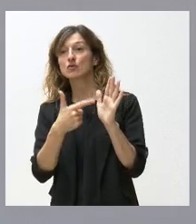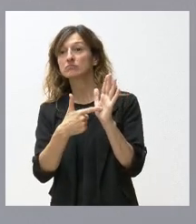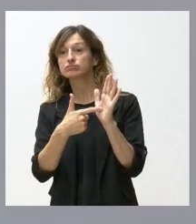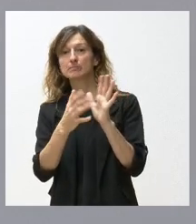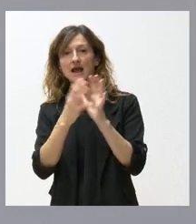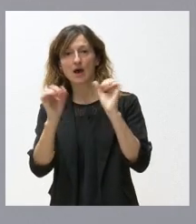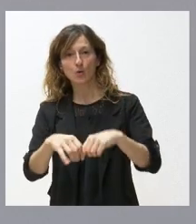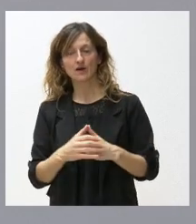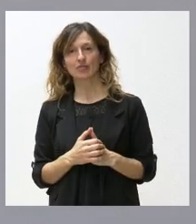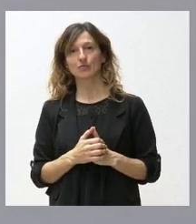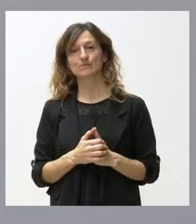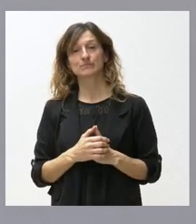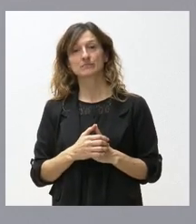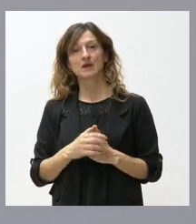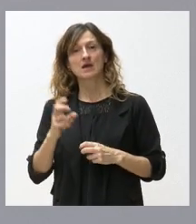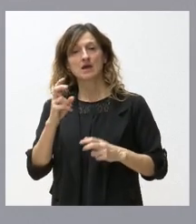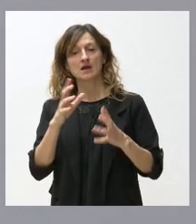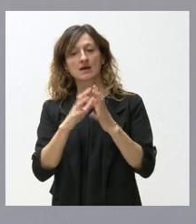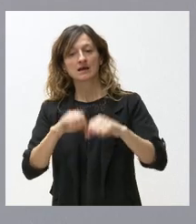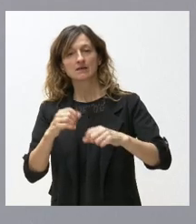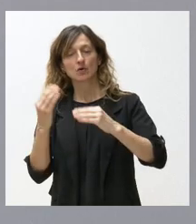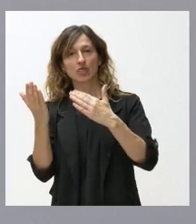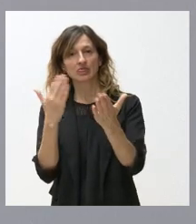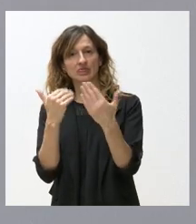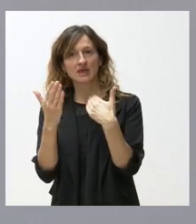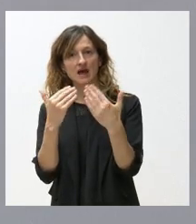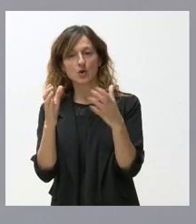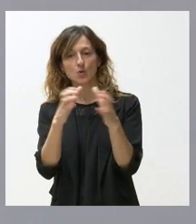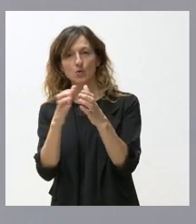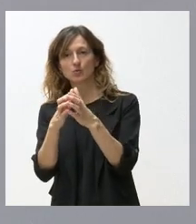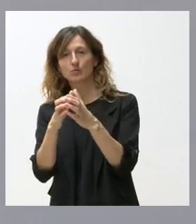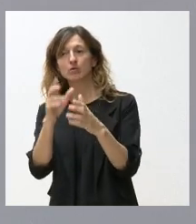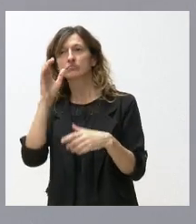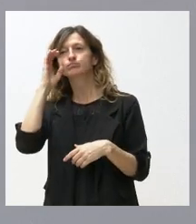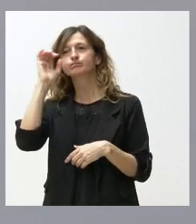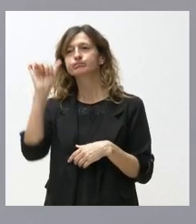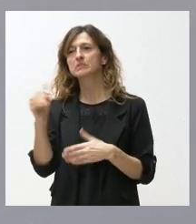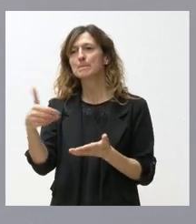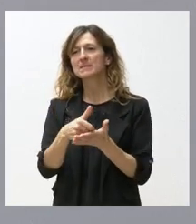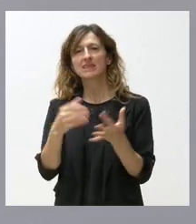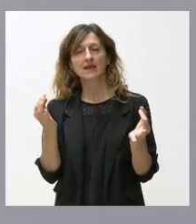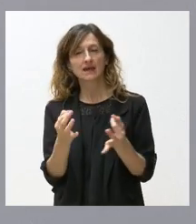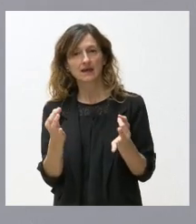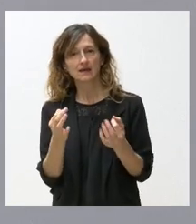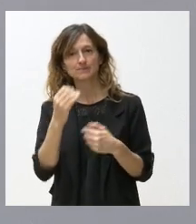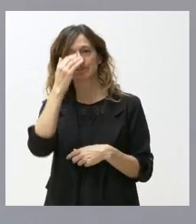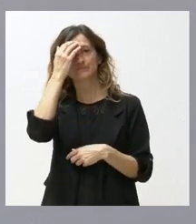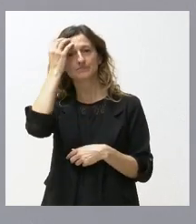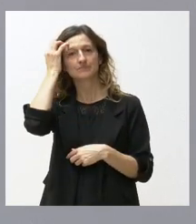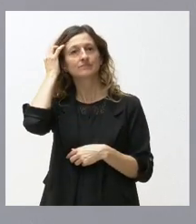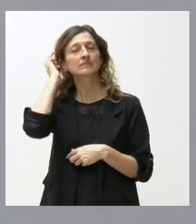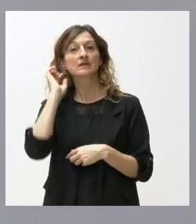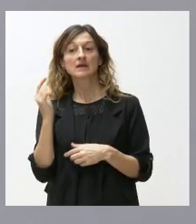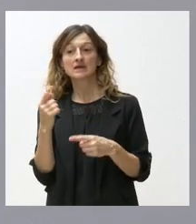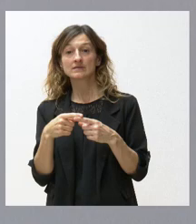En estos acuerdos, ¿qué buscamos? Pues el diálogo y el diálogo con los grupos, ver qué es lo que nos piden, ver si esto que nos